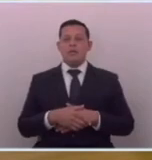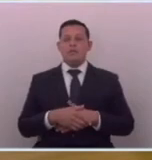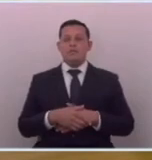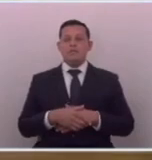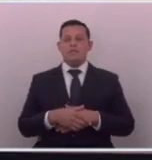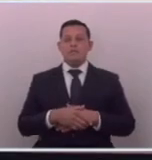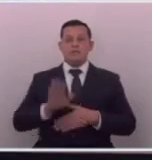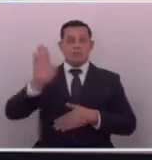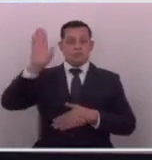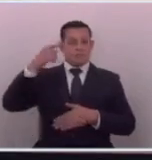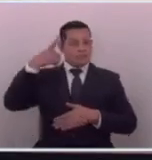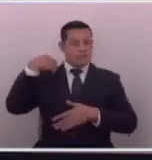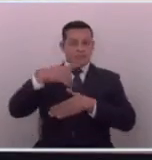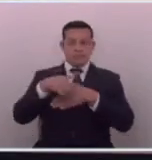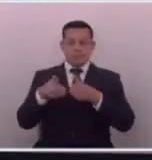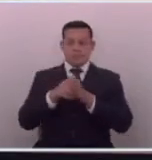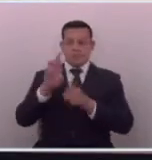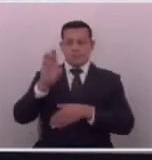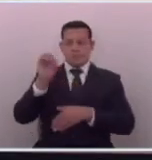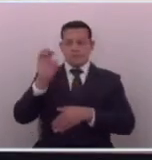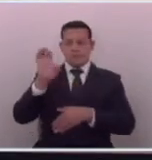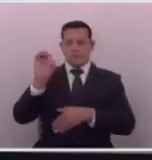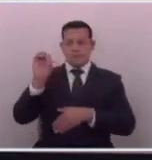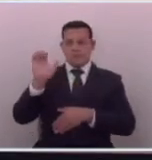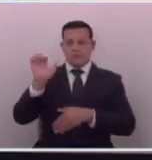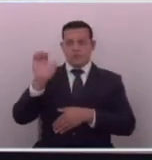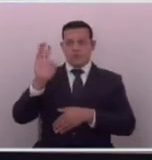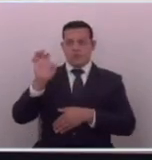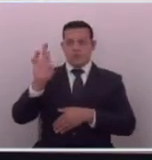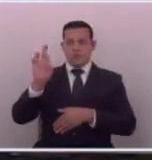tiene la palabra el diputado Romeo Auerbach